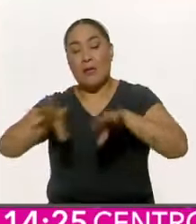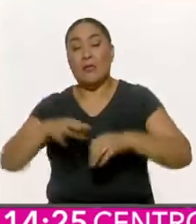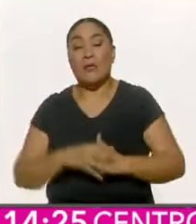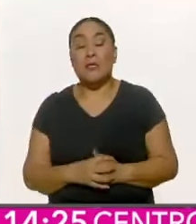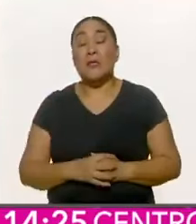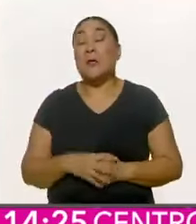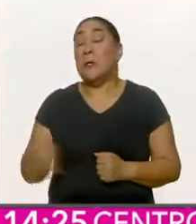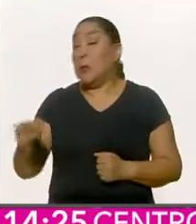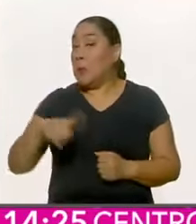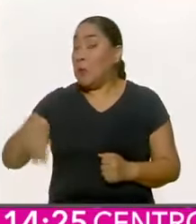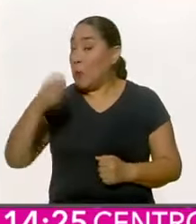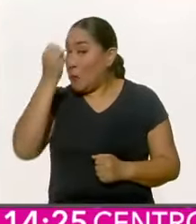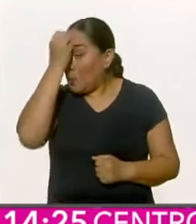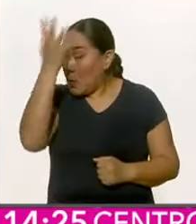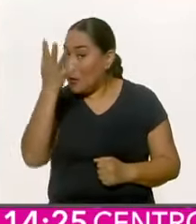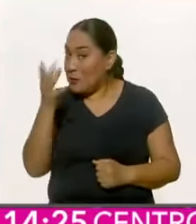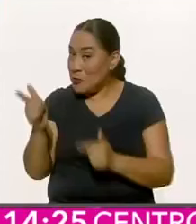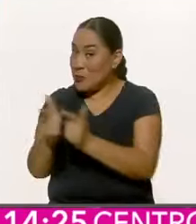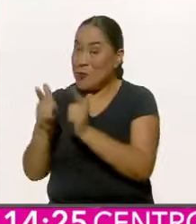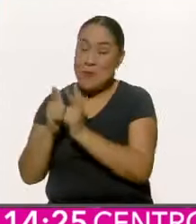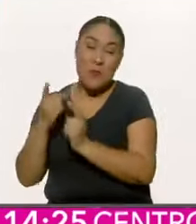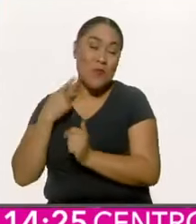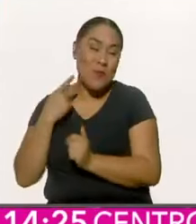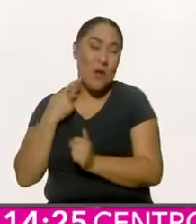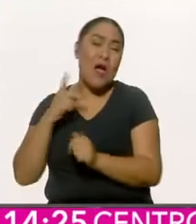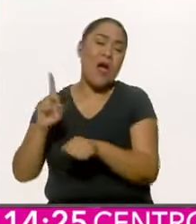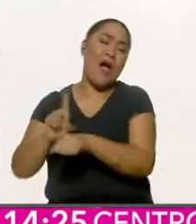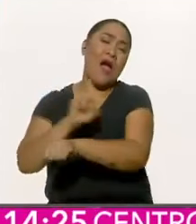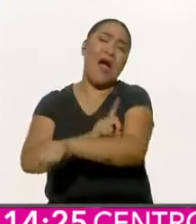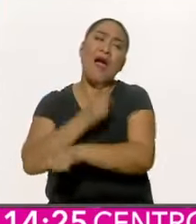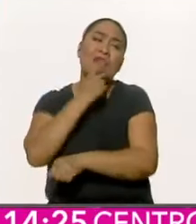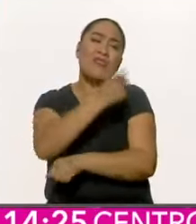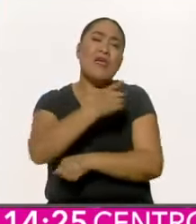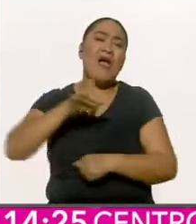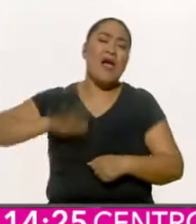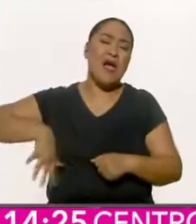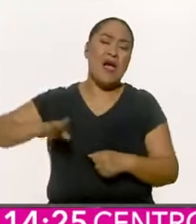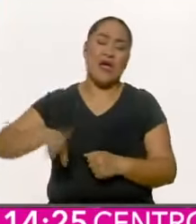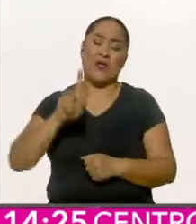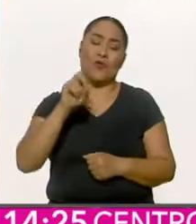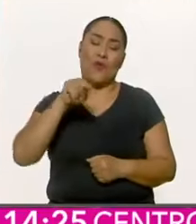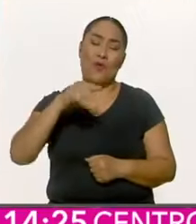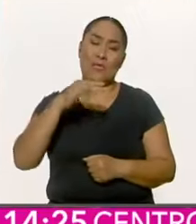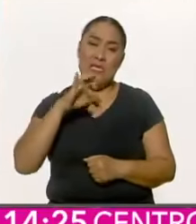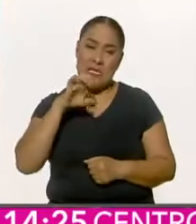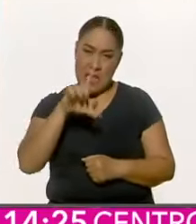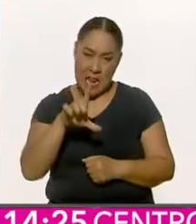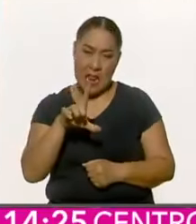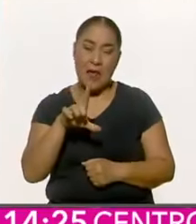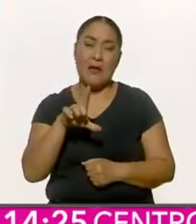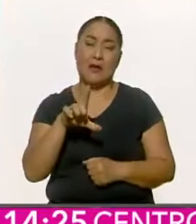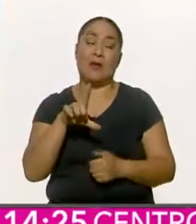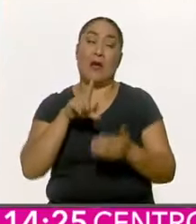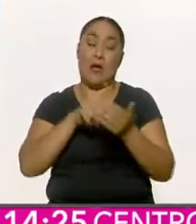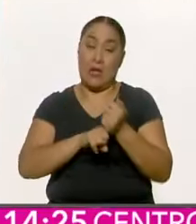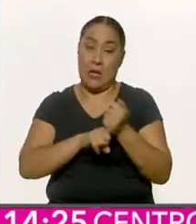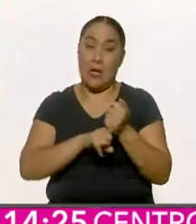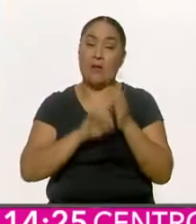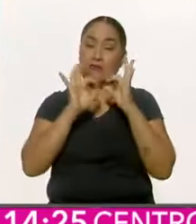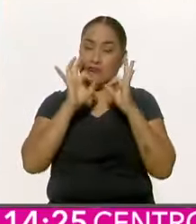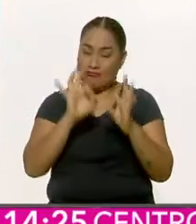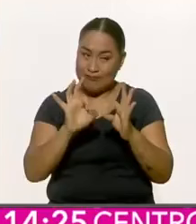Olvidaron los opositores aquello que decía don Miguel de Unamuno, de escultores y no